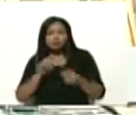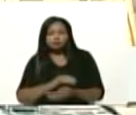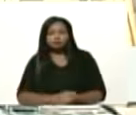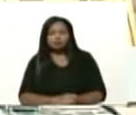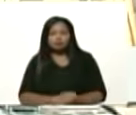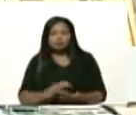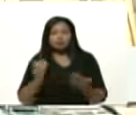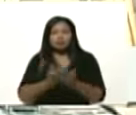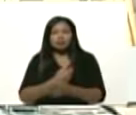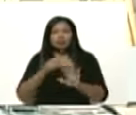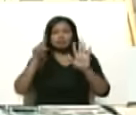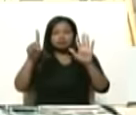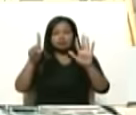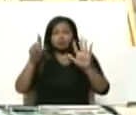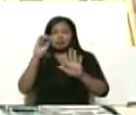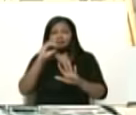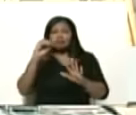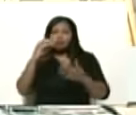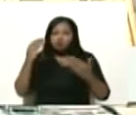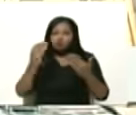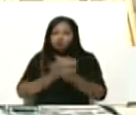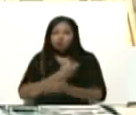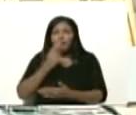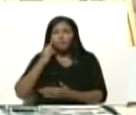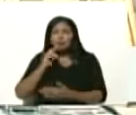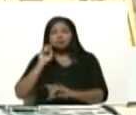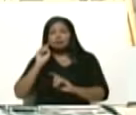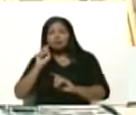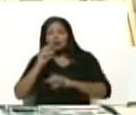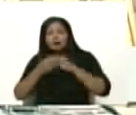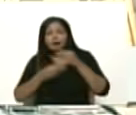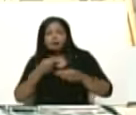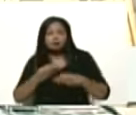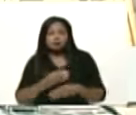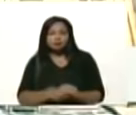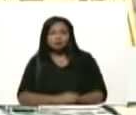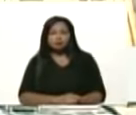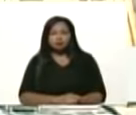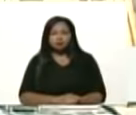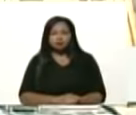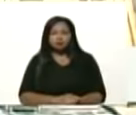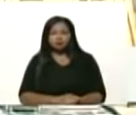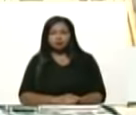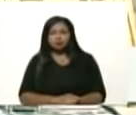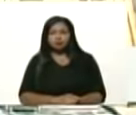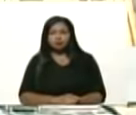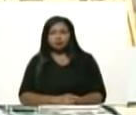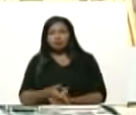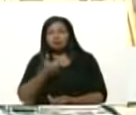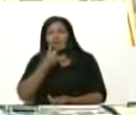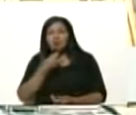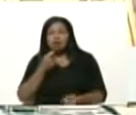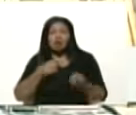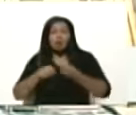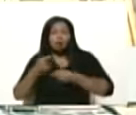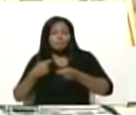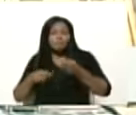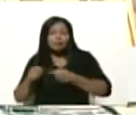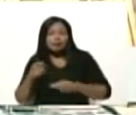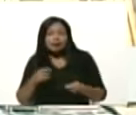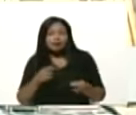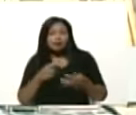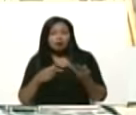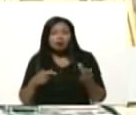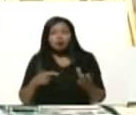Quitarle seis ceros al Bolívar, una necesidad para la facilidad del comercio, de las